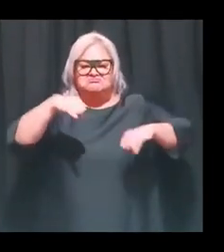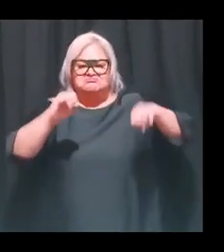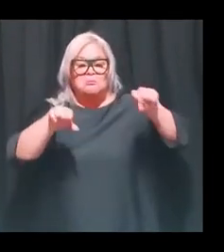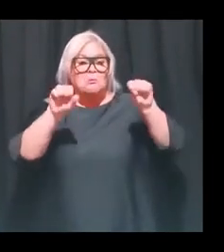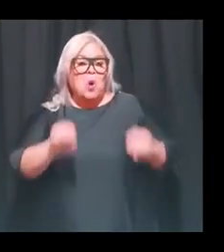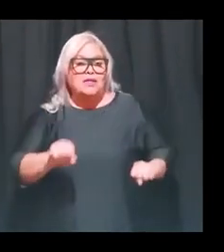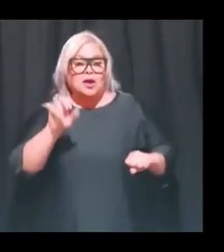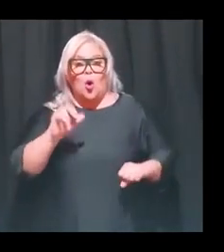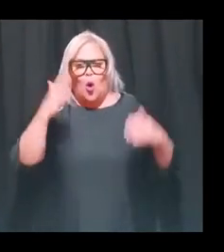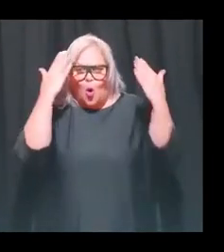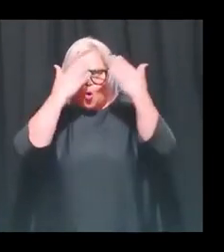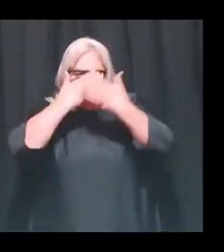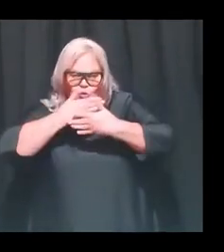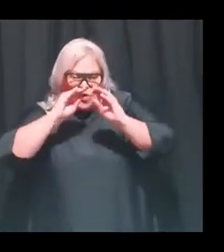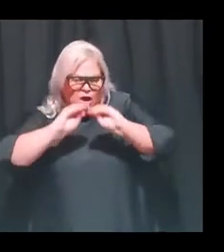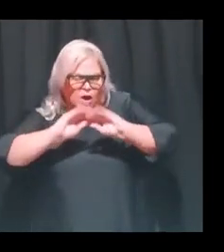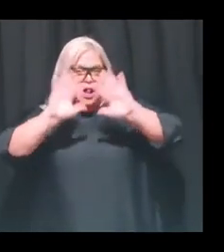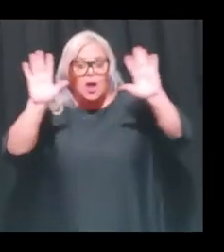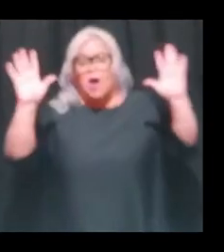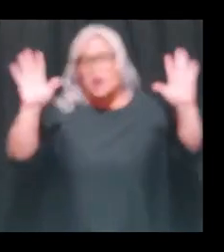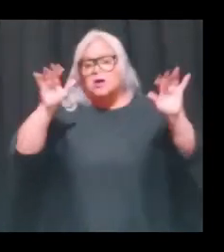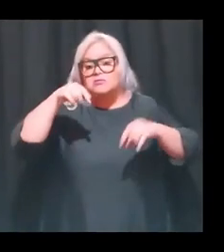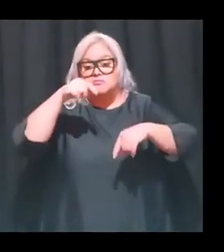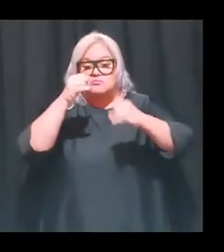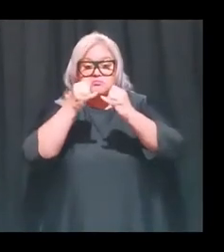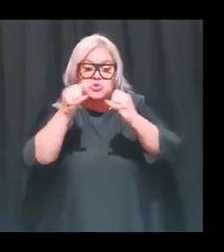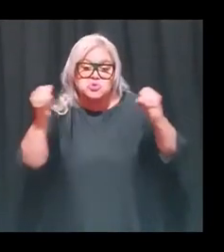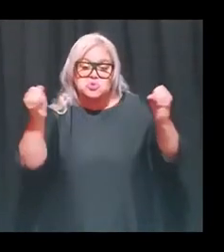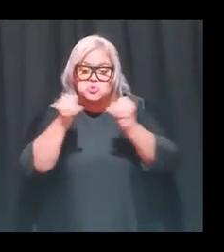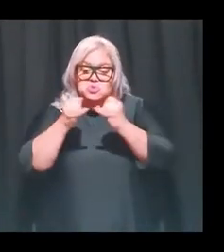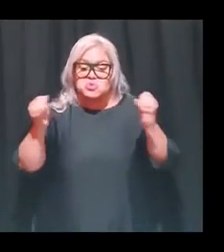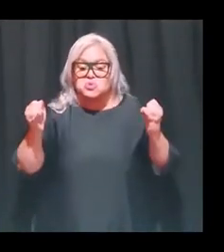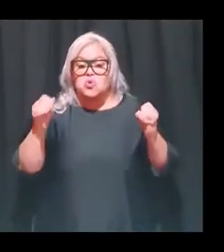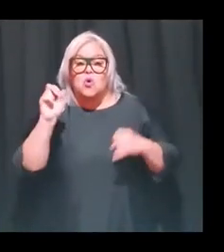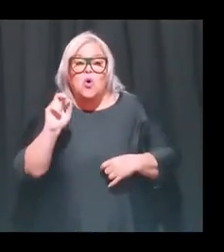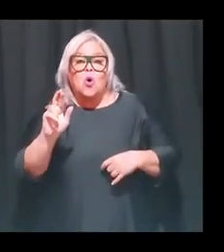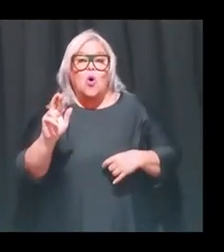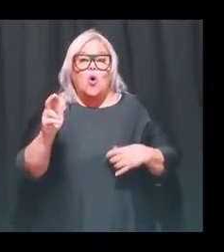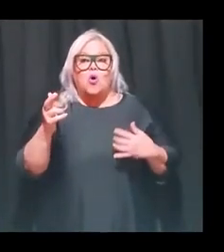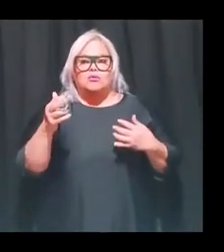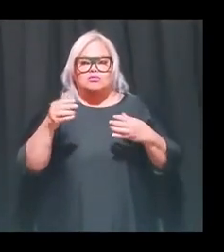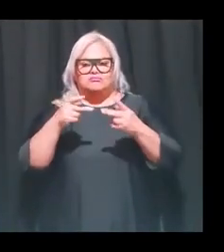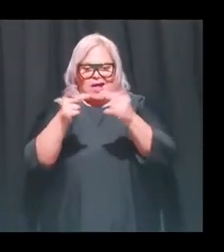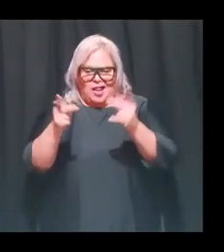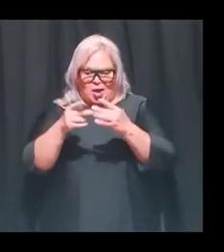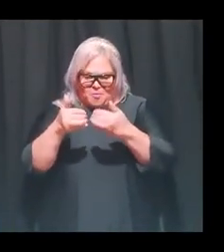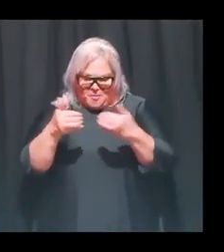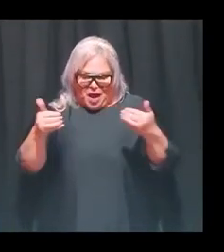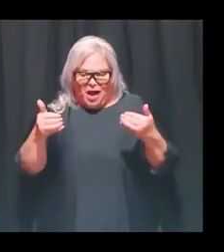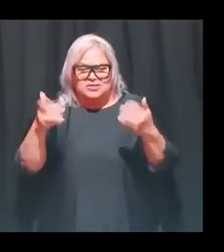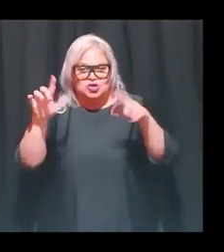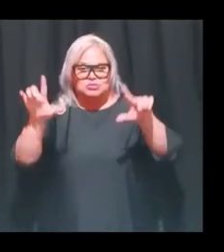oscura, más clara. Este, tener el espacio que ocupa dentro del